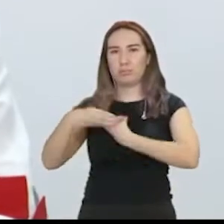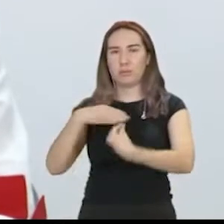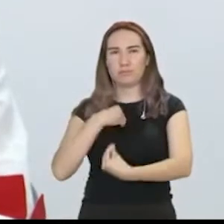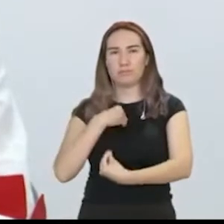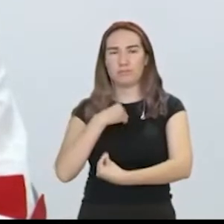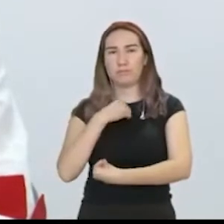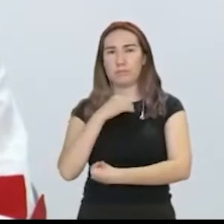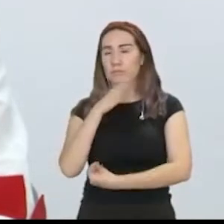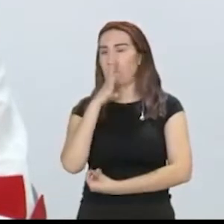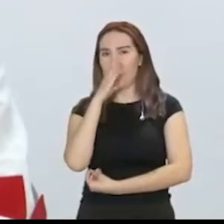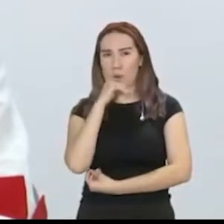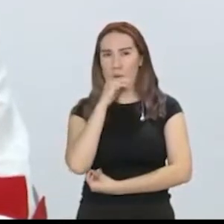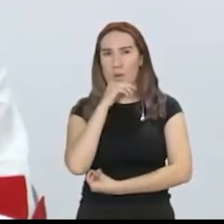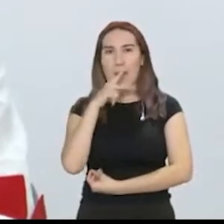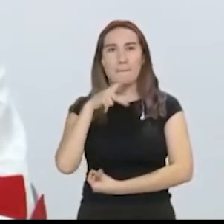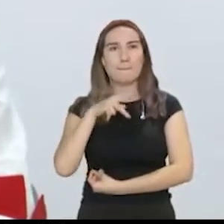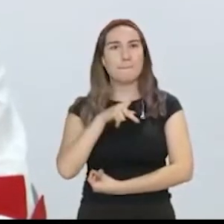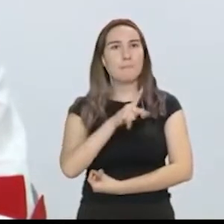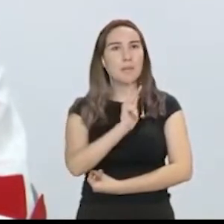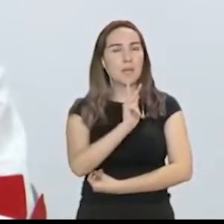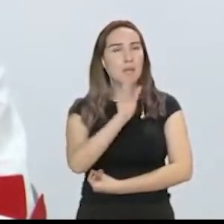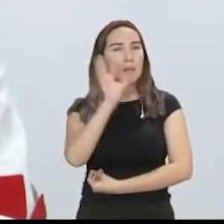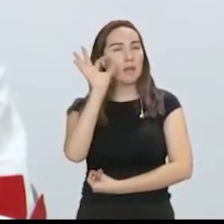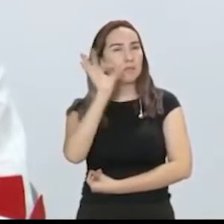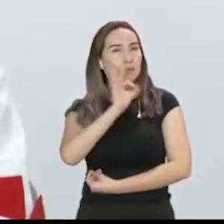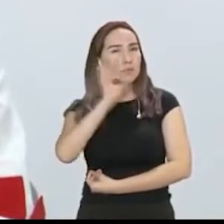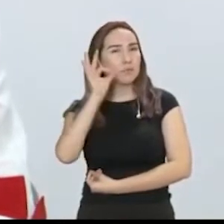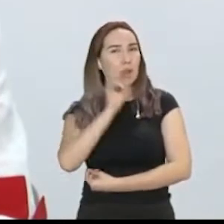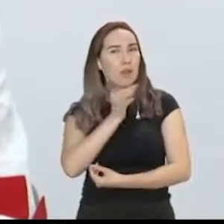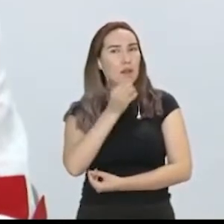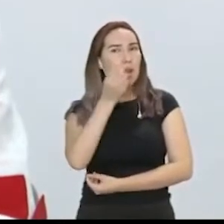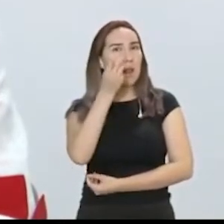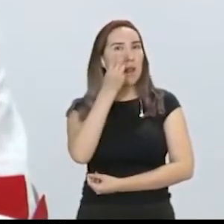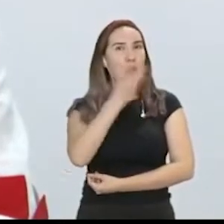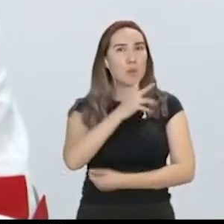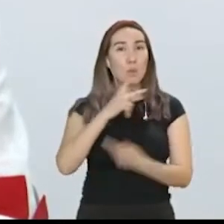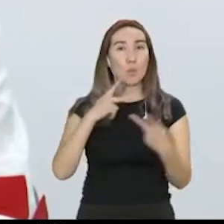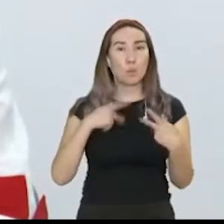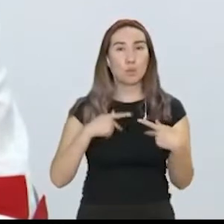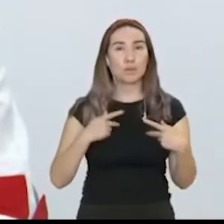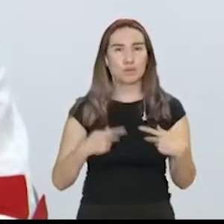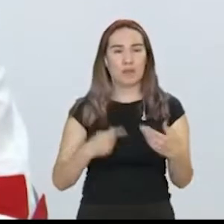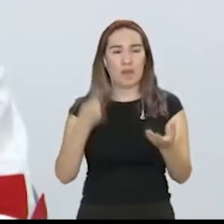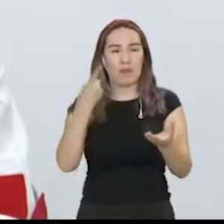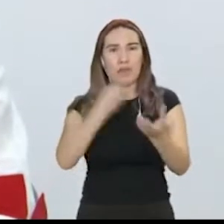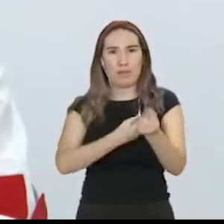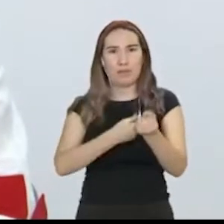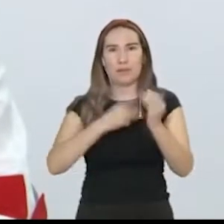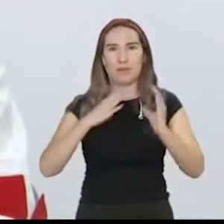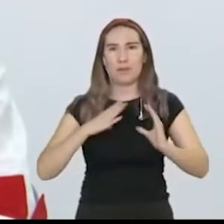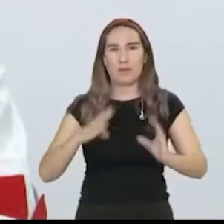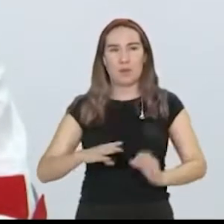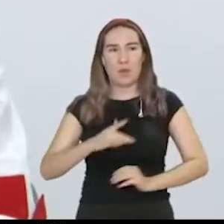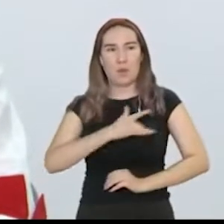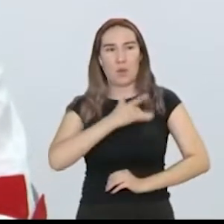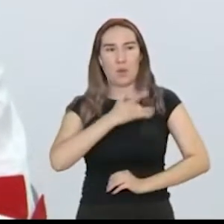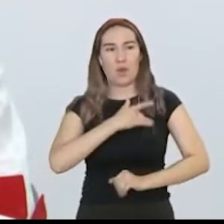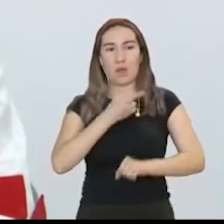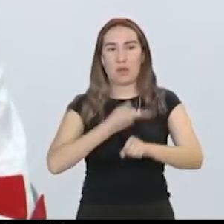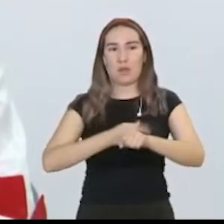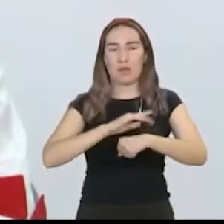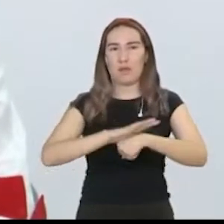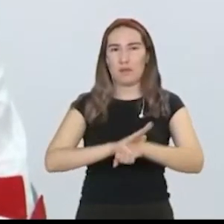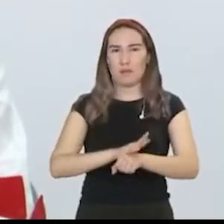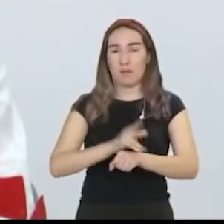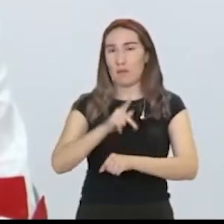Sin embargo, sí puede haber personas que sean asintomáticas, que tú no sepas y que efectivamente